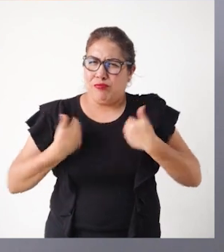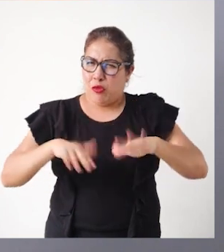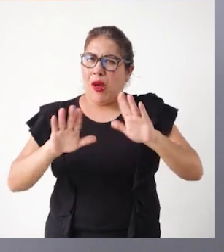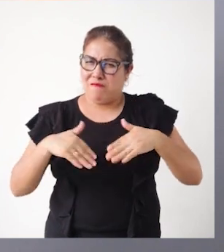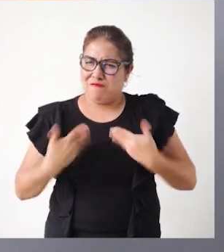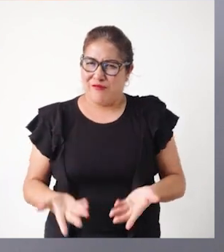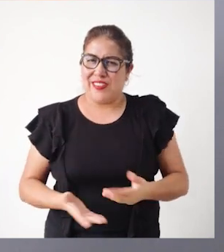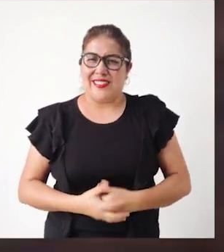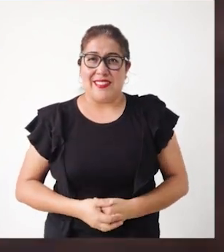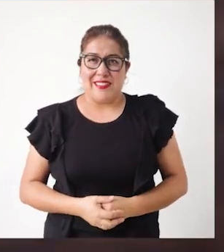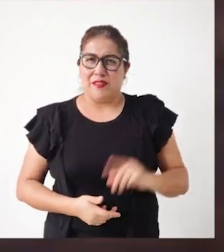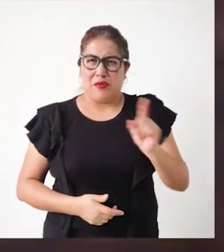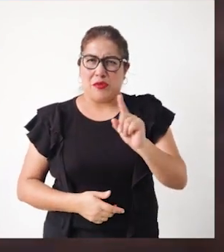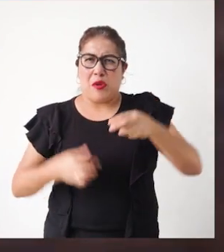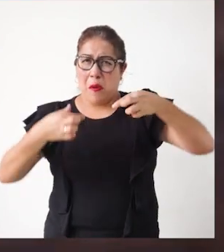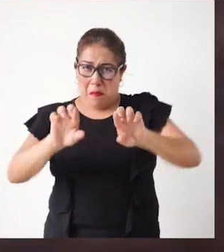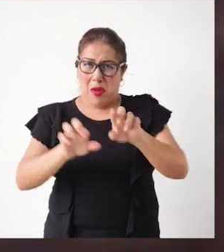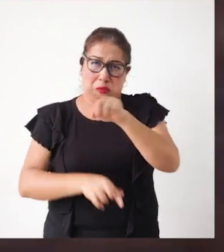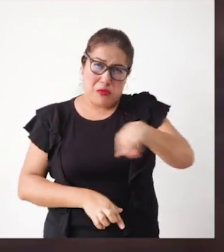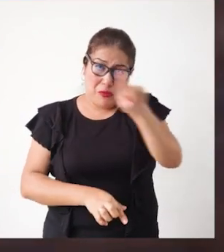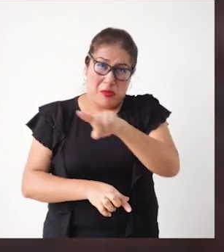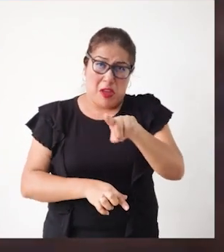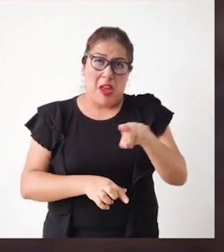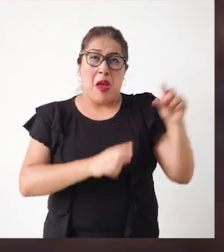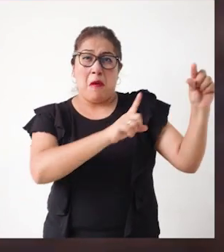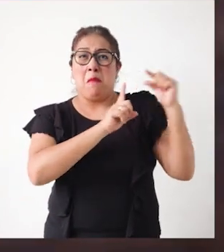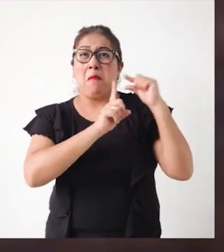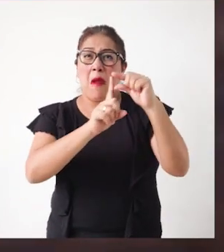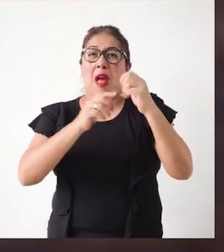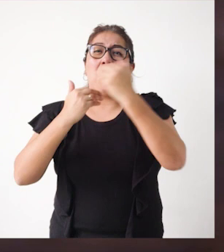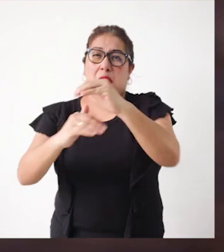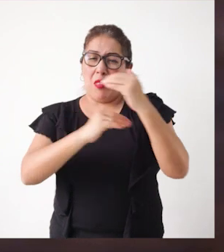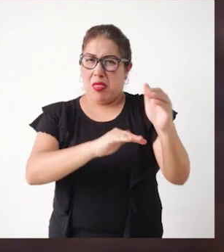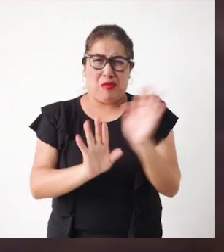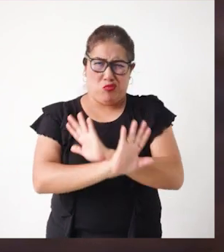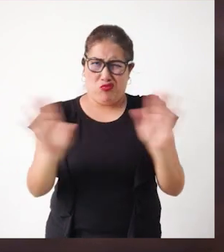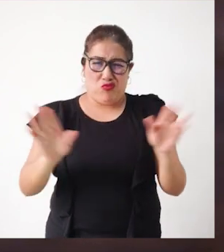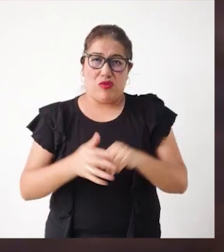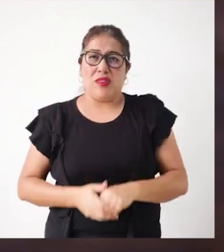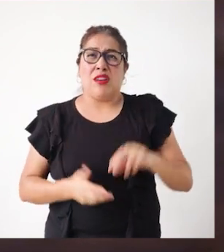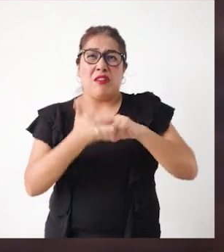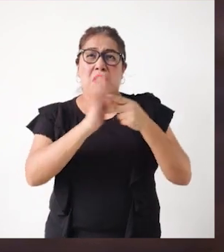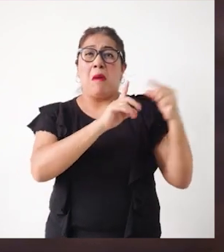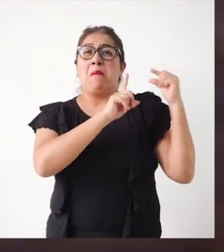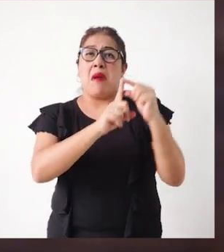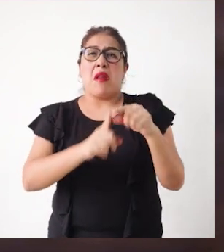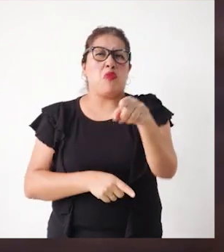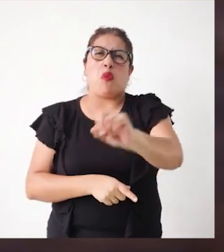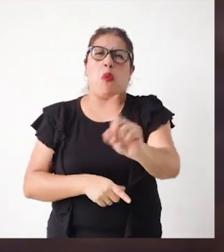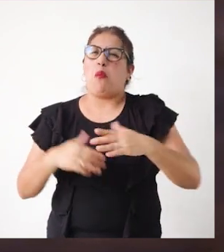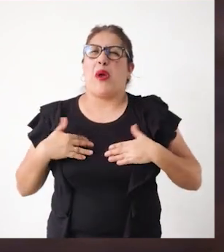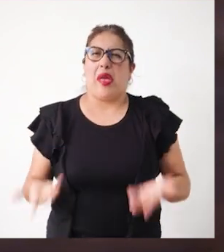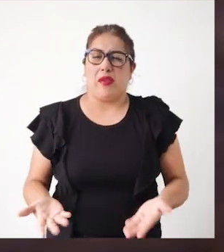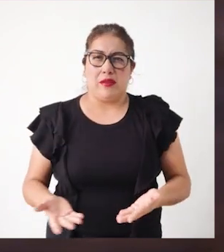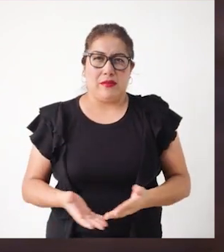y se puede todo. No dejemos que nada ni nadie nos limite. Y que nadie nos diga,